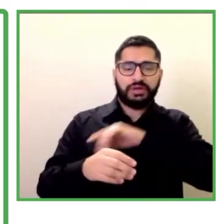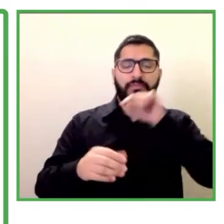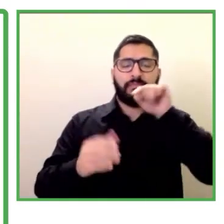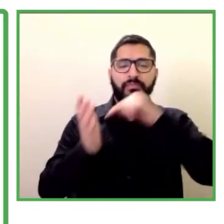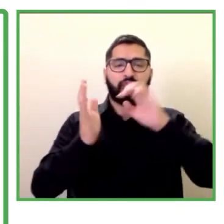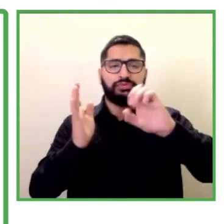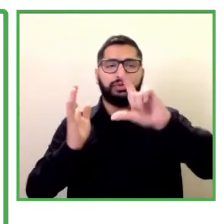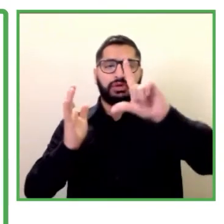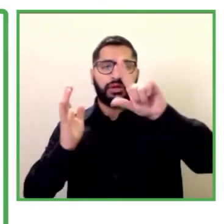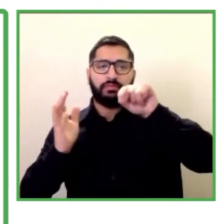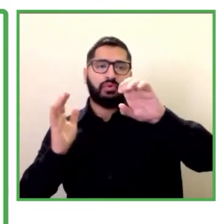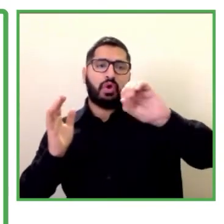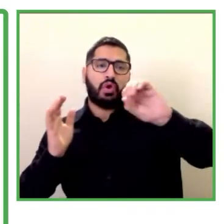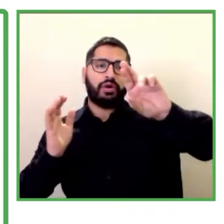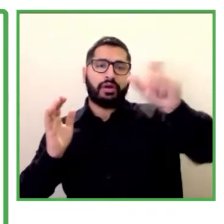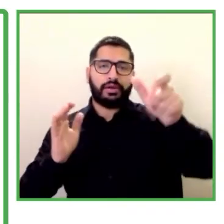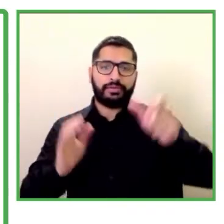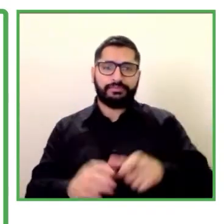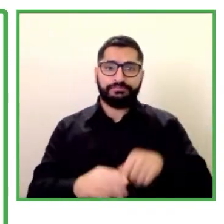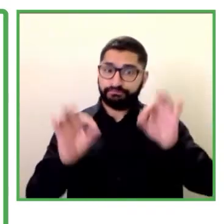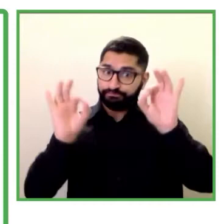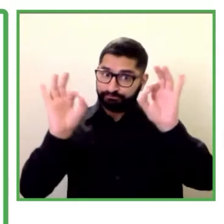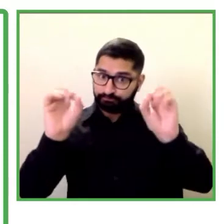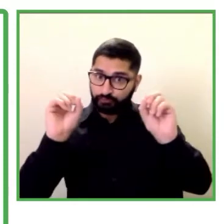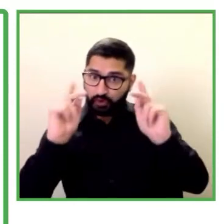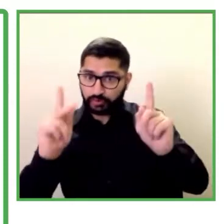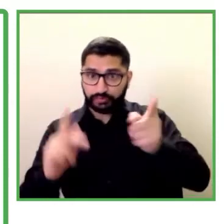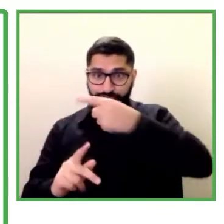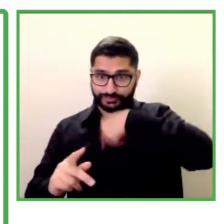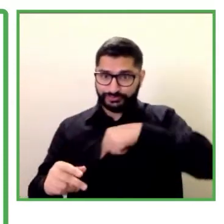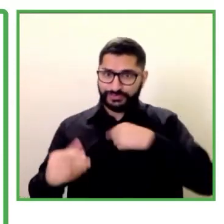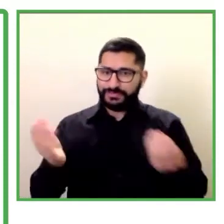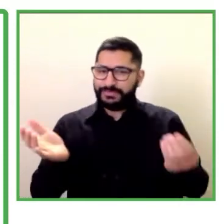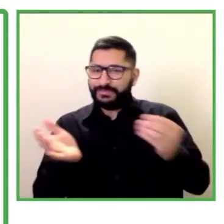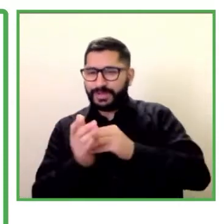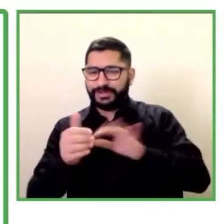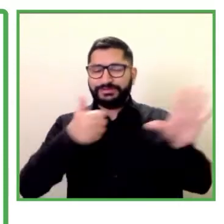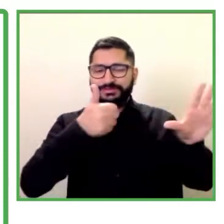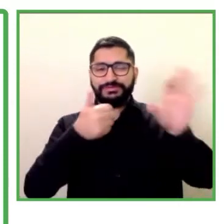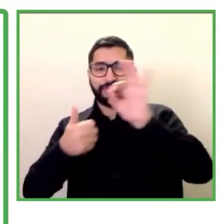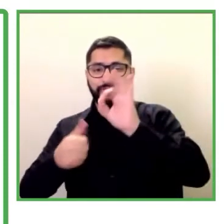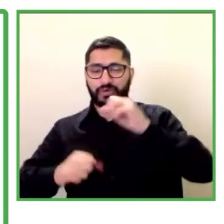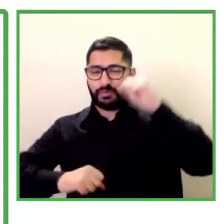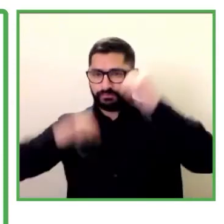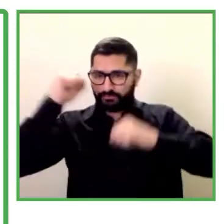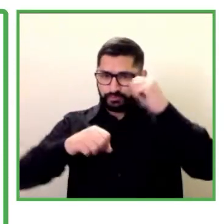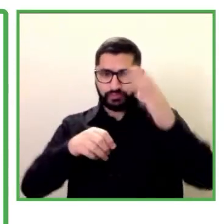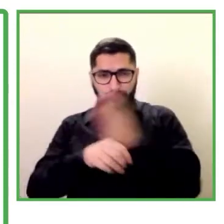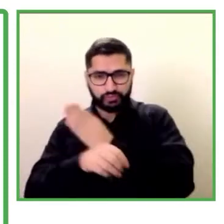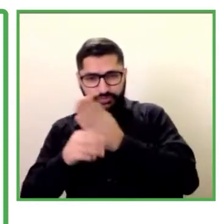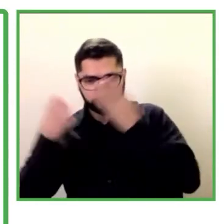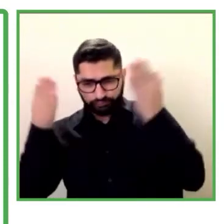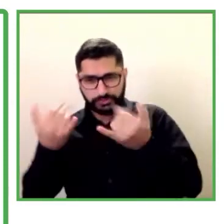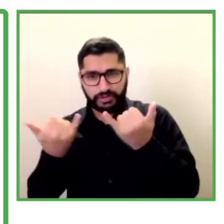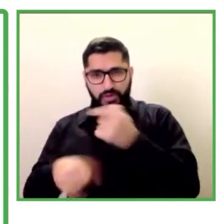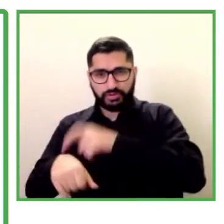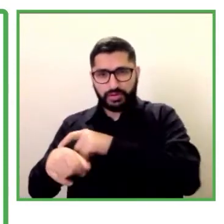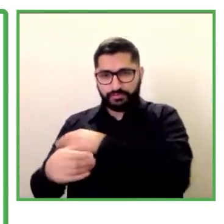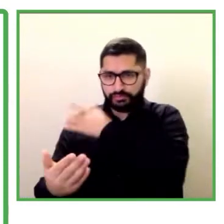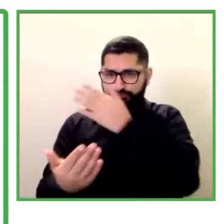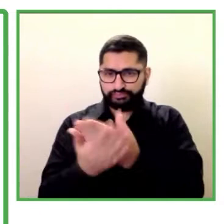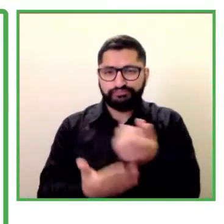perfecto ya somos más de 60 empresas hasta el momento y empresas que trabajamos y entendemos la inclusión como un desafío